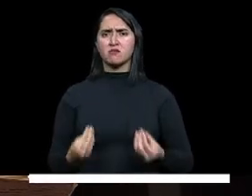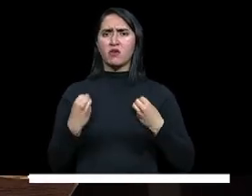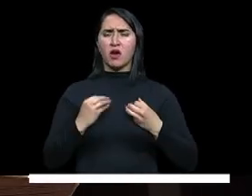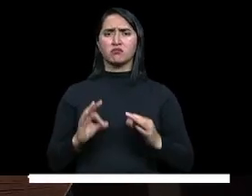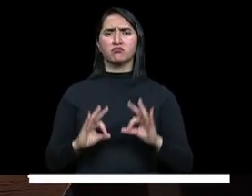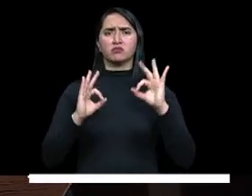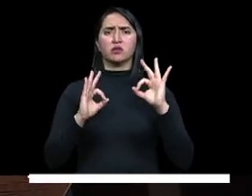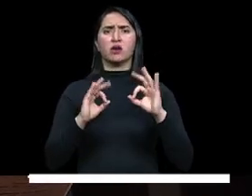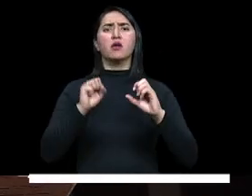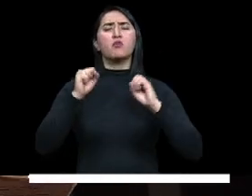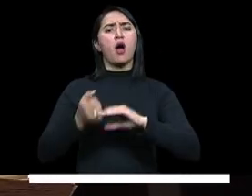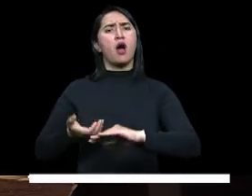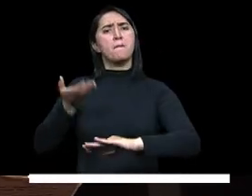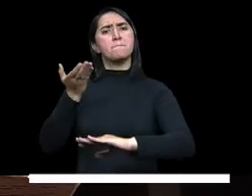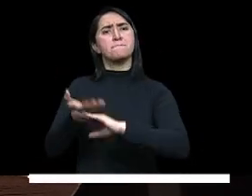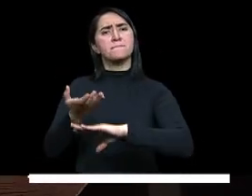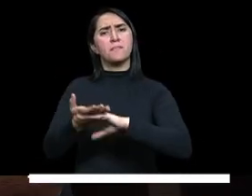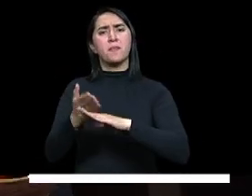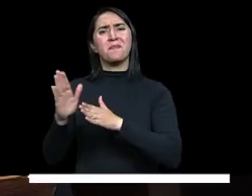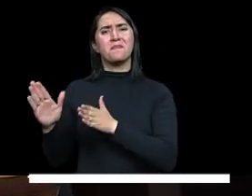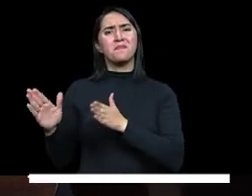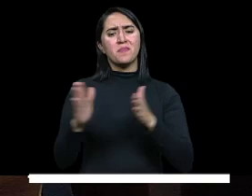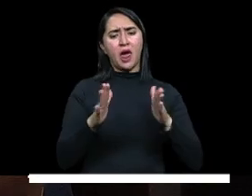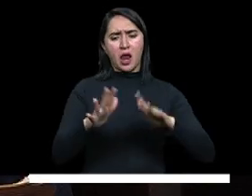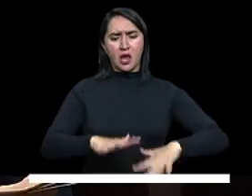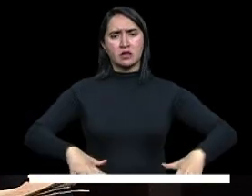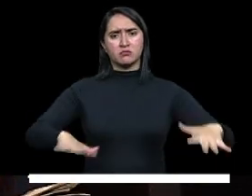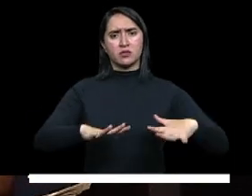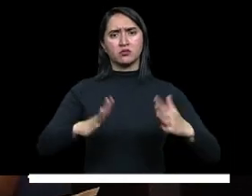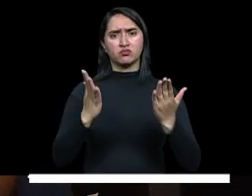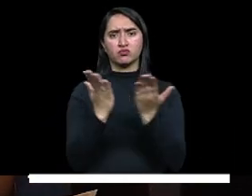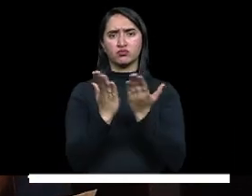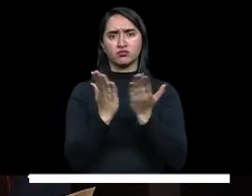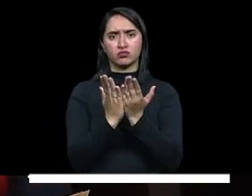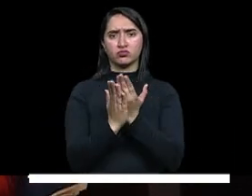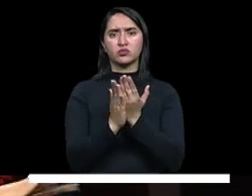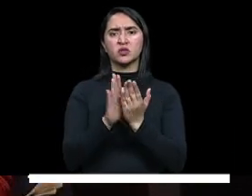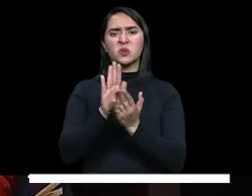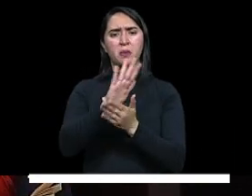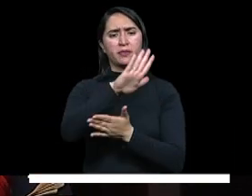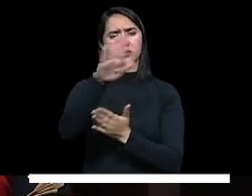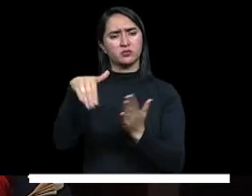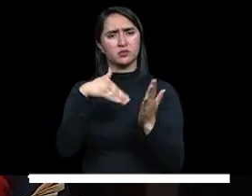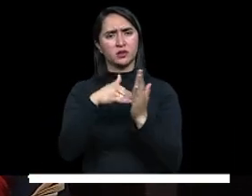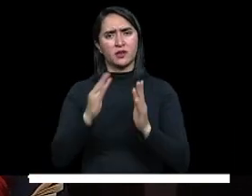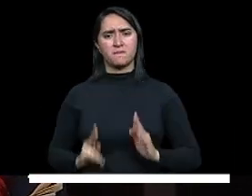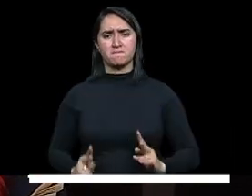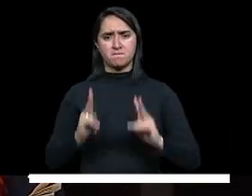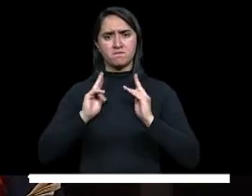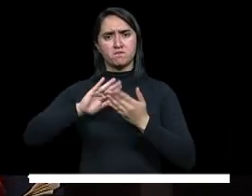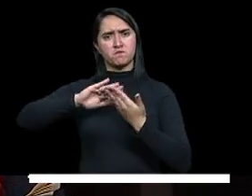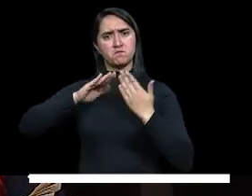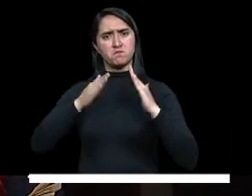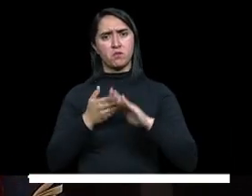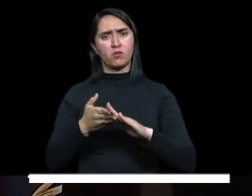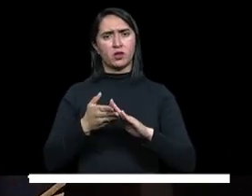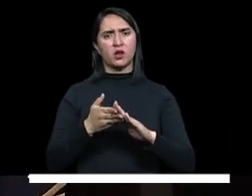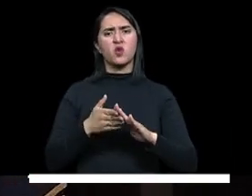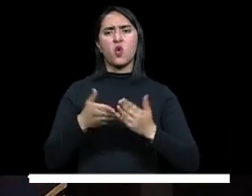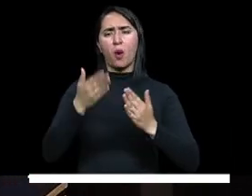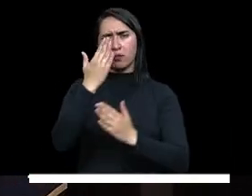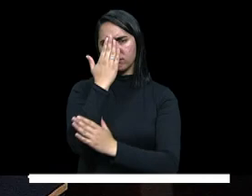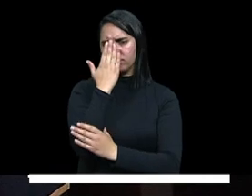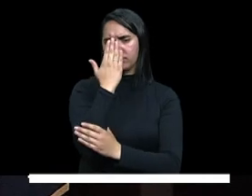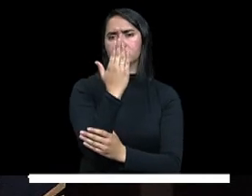también la puesta en marcha del Plan de Espacios Educativos, esto como centro de la vida comunitaria que busca enfrentar los rezagos